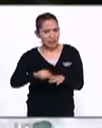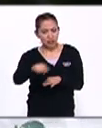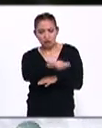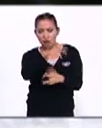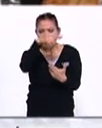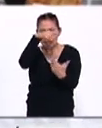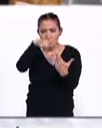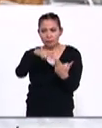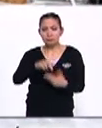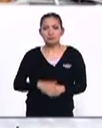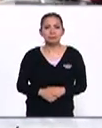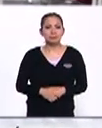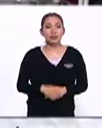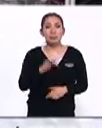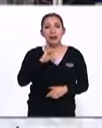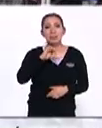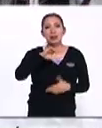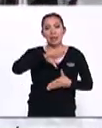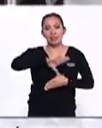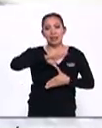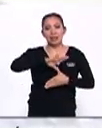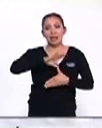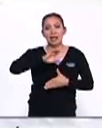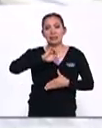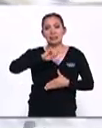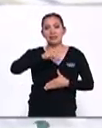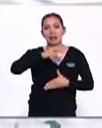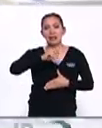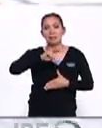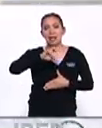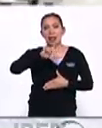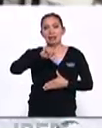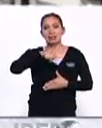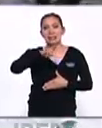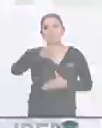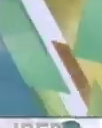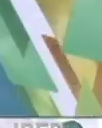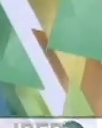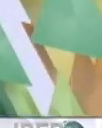regional. Para Iberoamérica al Día, Estefany Velázquez.